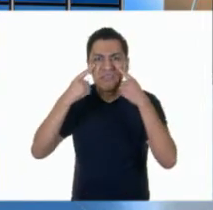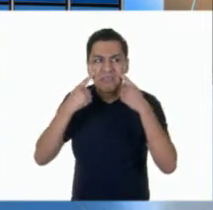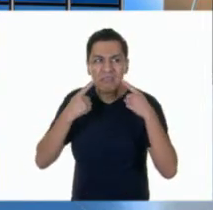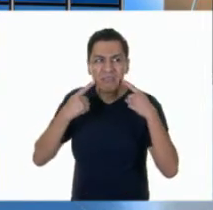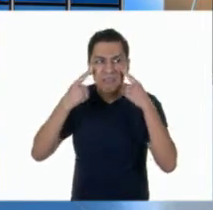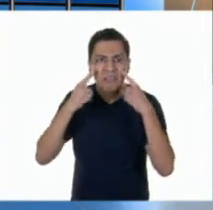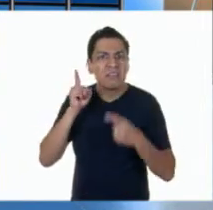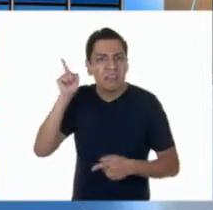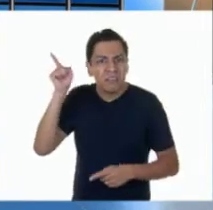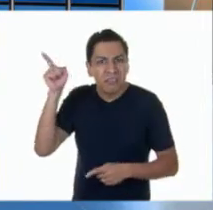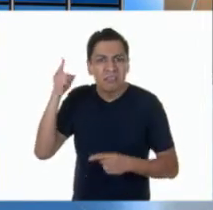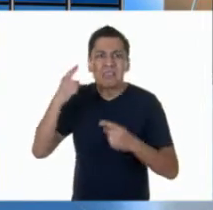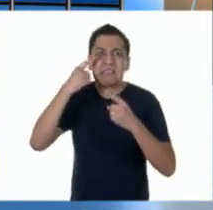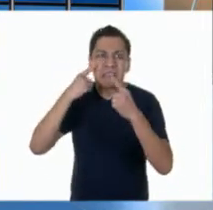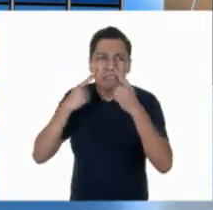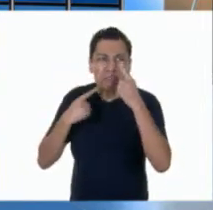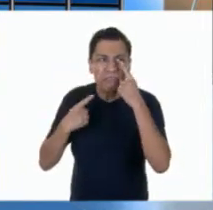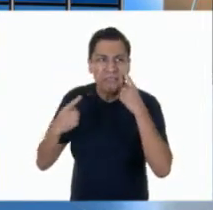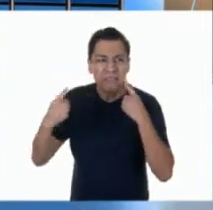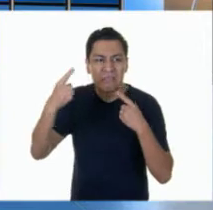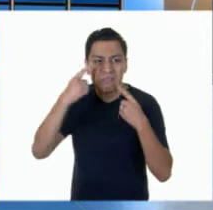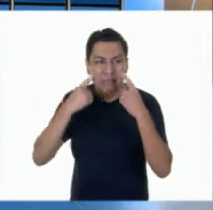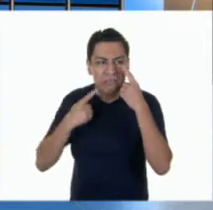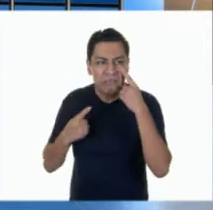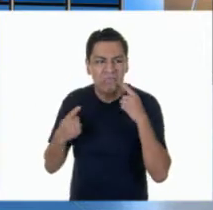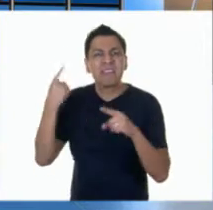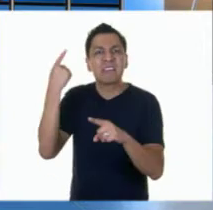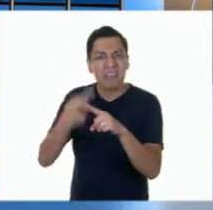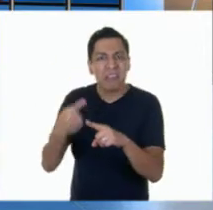vienen allá o de allá. No sé.